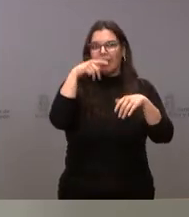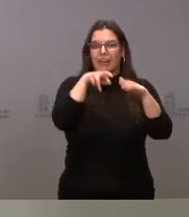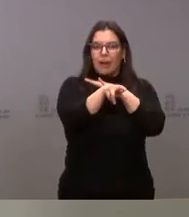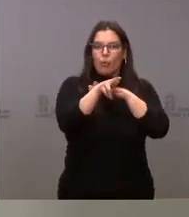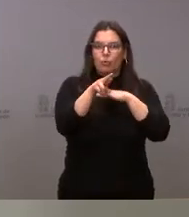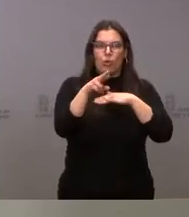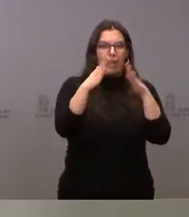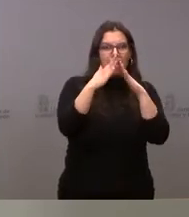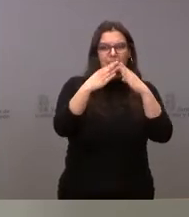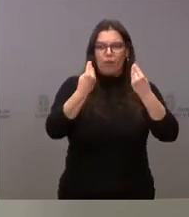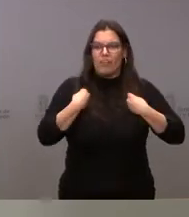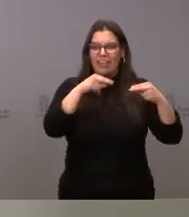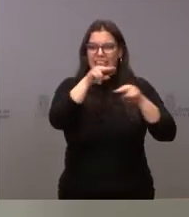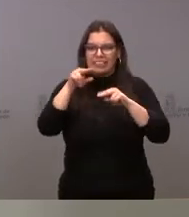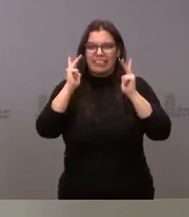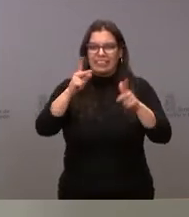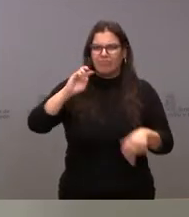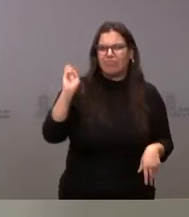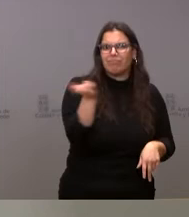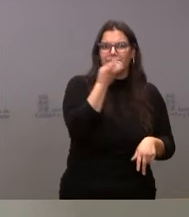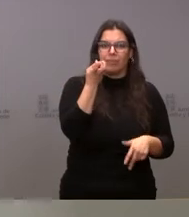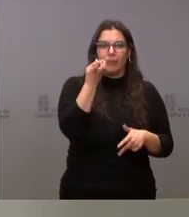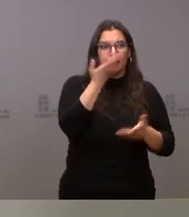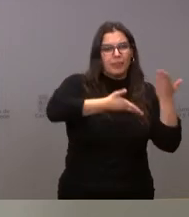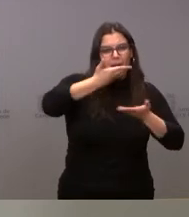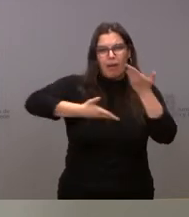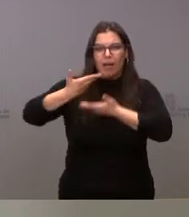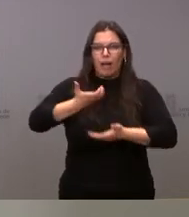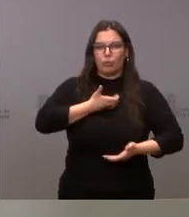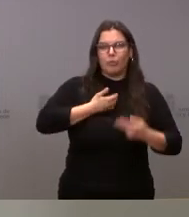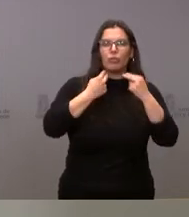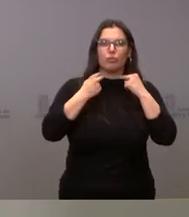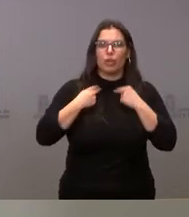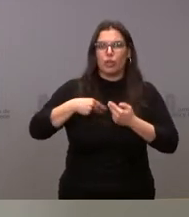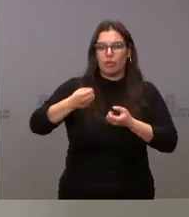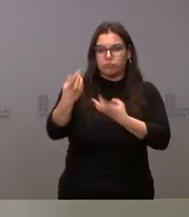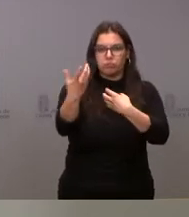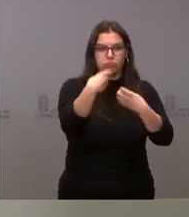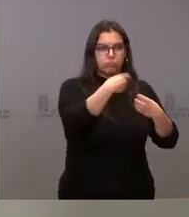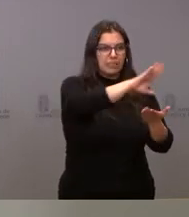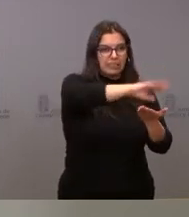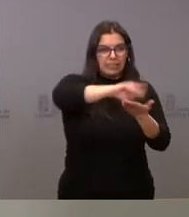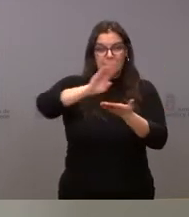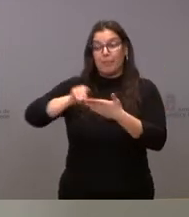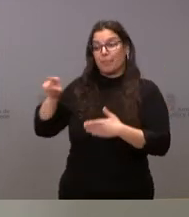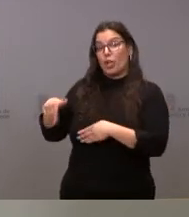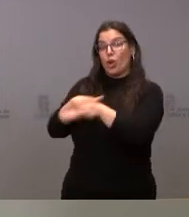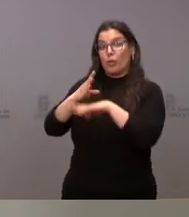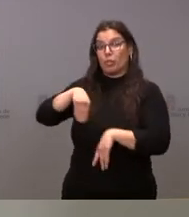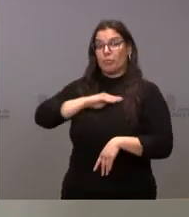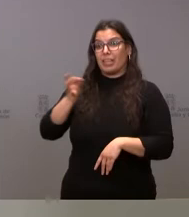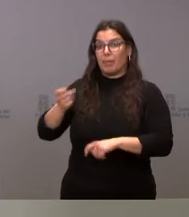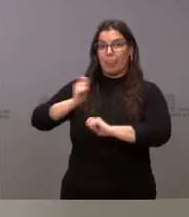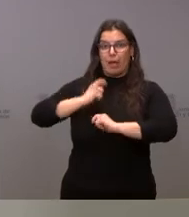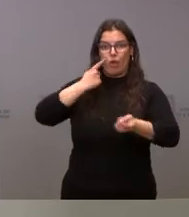también ampliando con ello la colaboración con las corporaciones locales. En este ámbito, donde el Gobierno nos tiene que coordinar a todos, nosotros